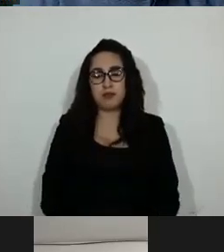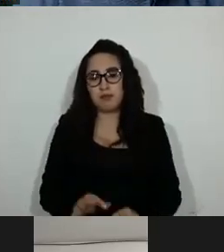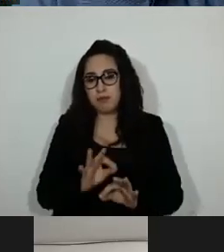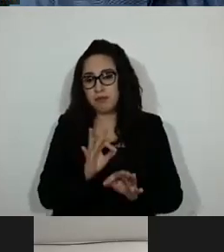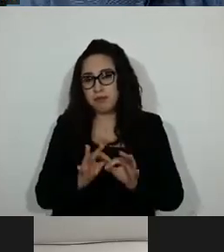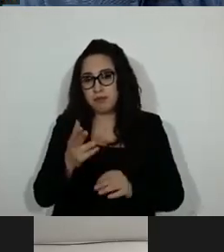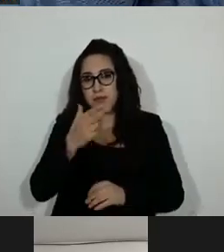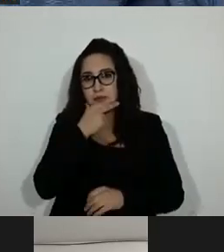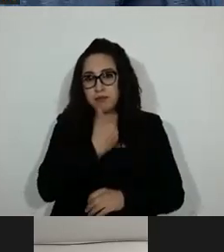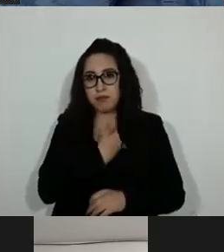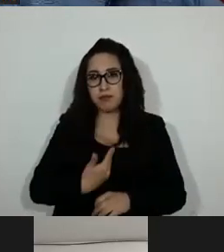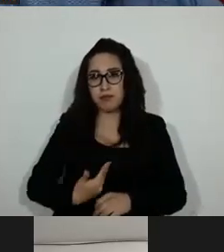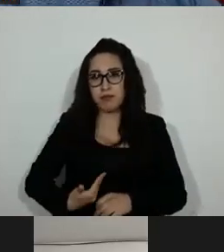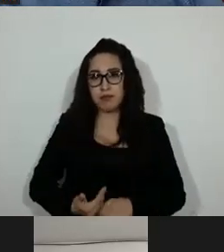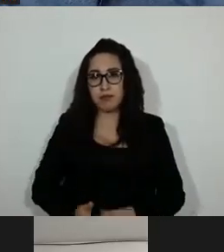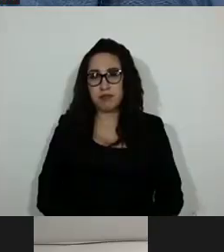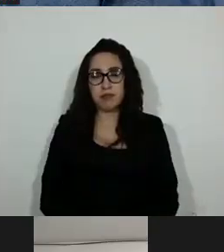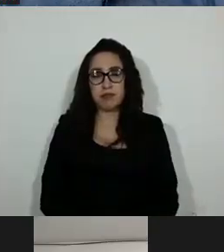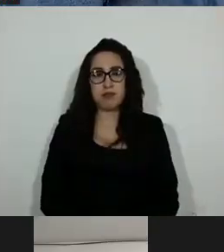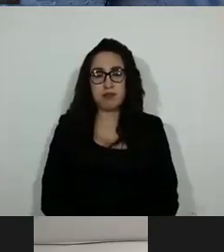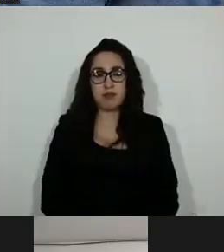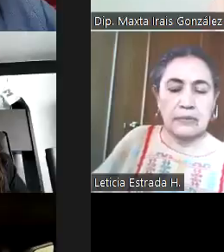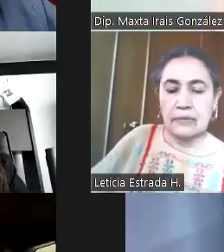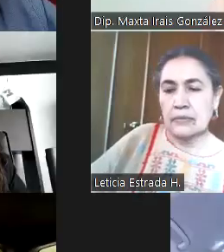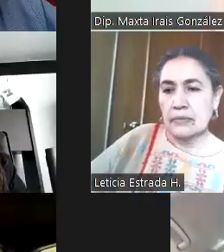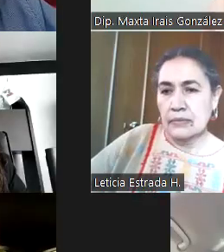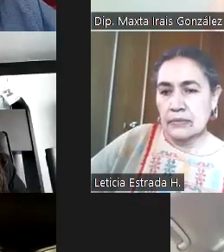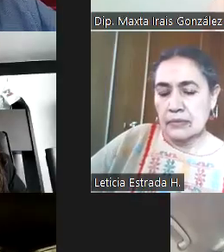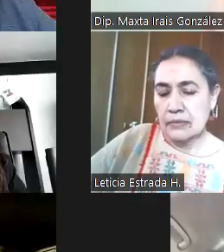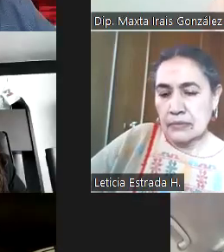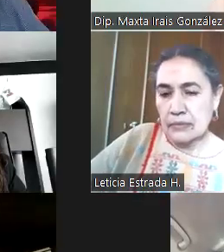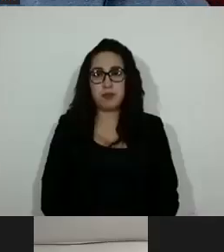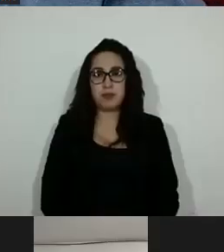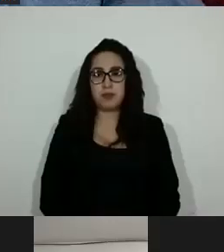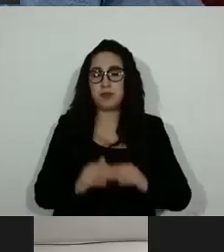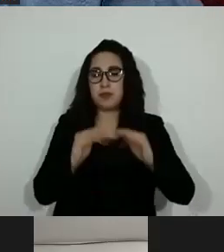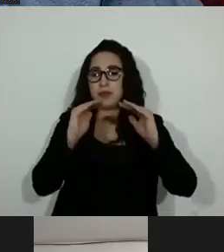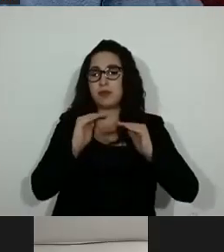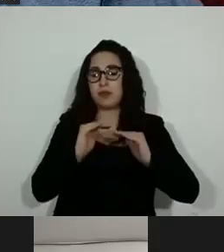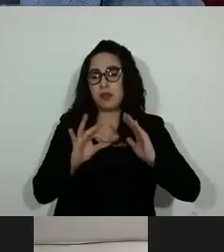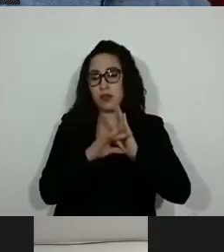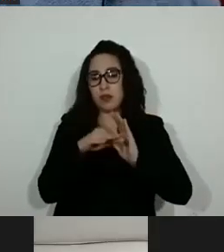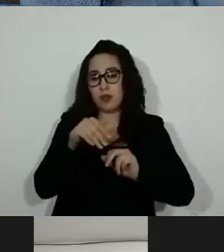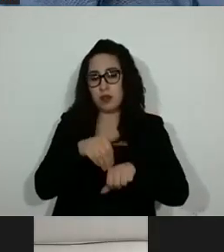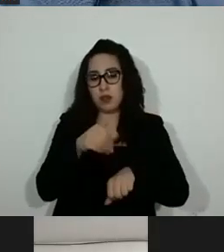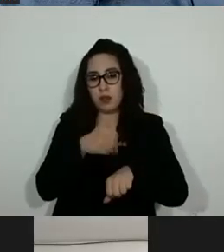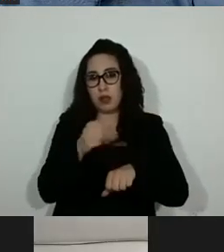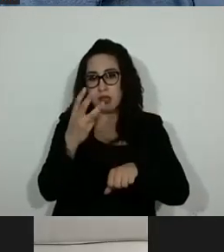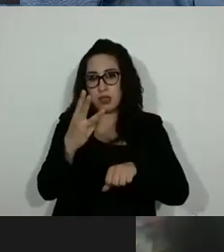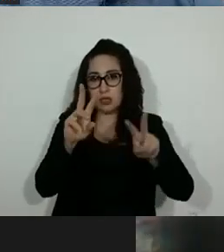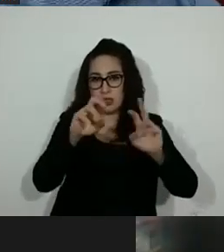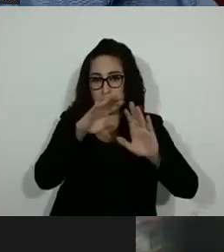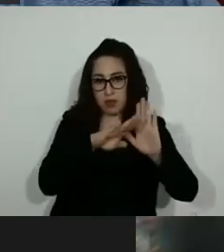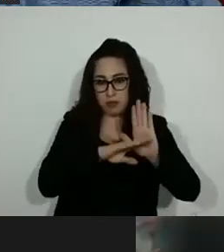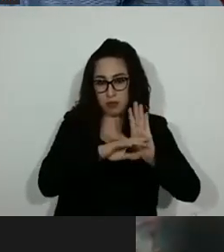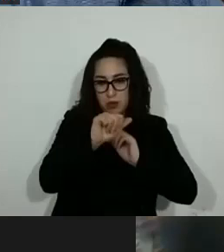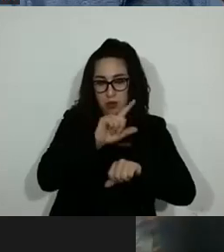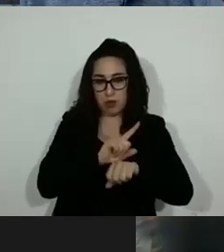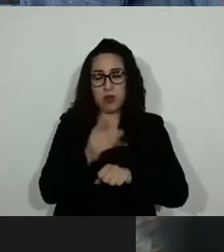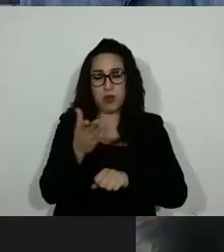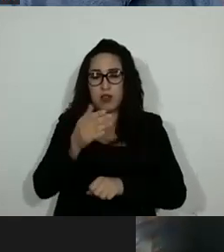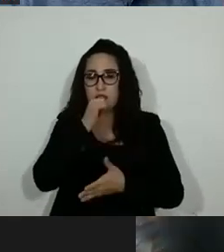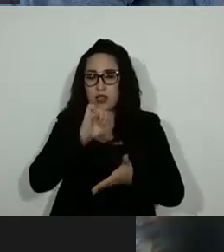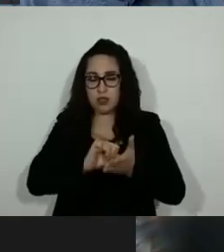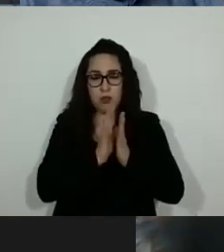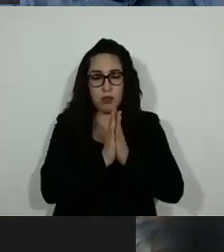gracias, diputado. En desahogo al tercer punto del orden del día, proceda a la secretaría a consultar a los integrantes de esta